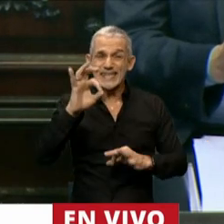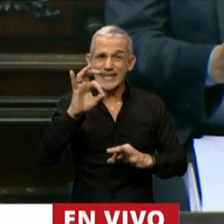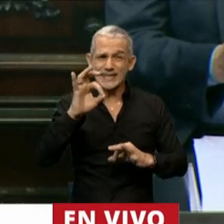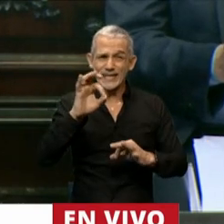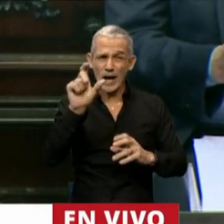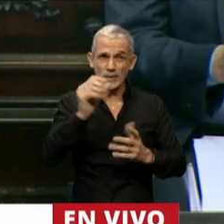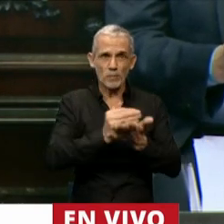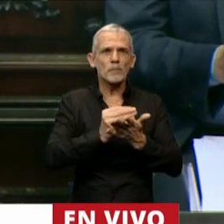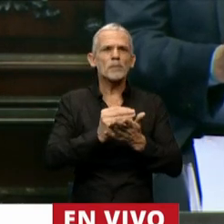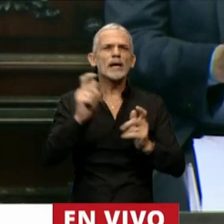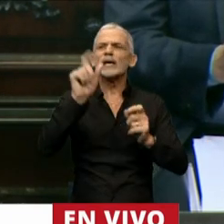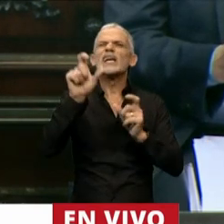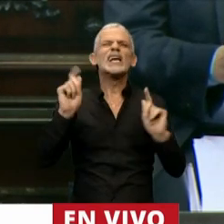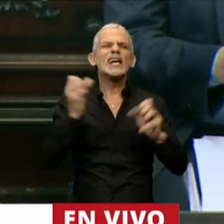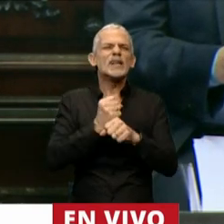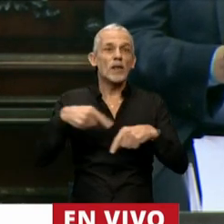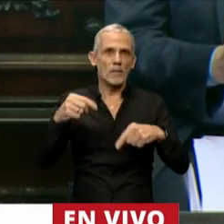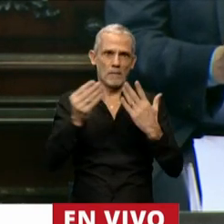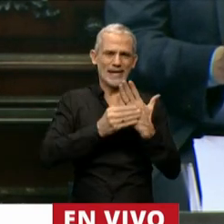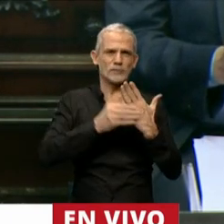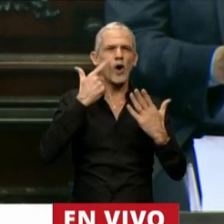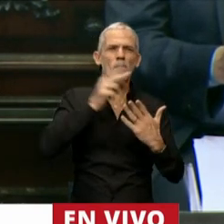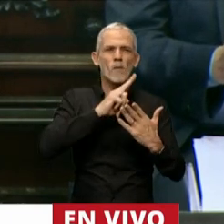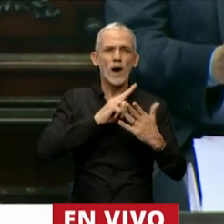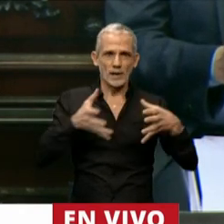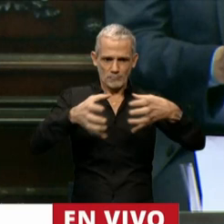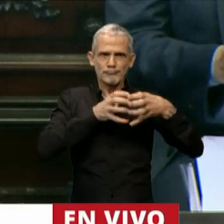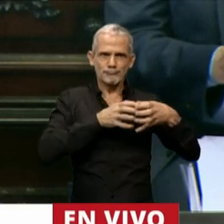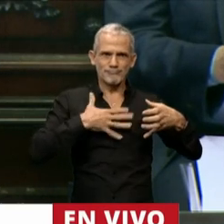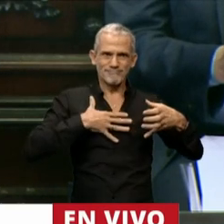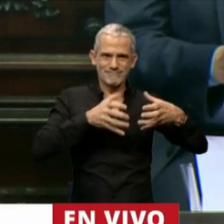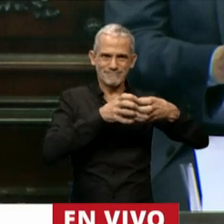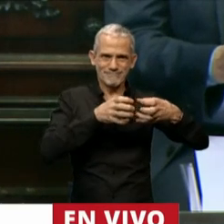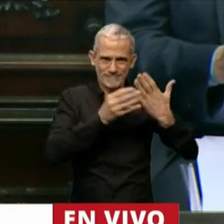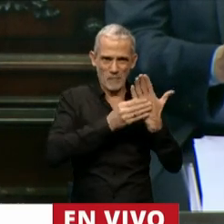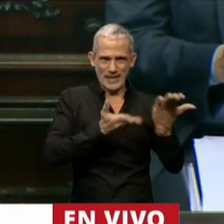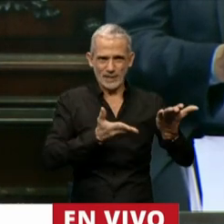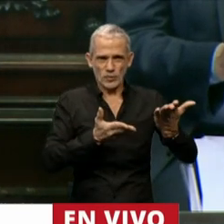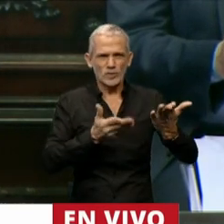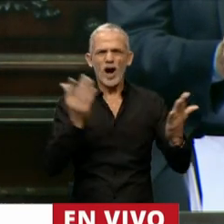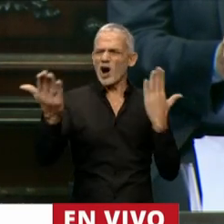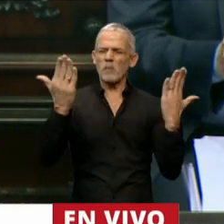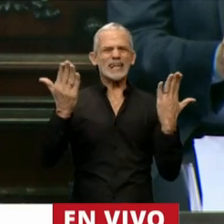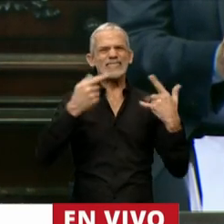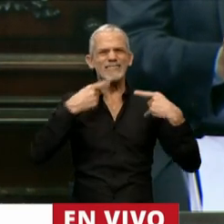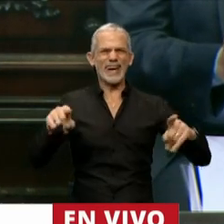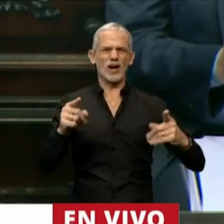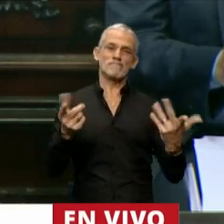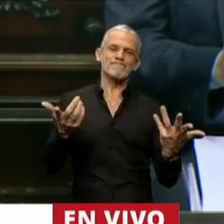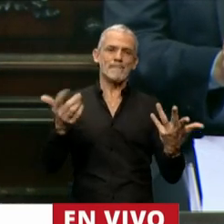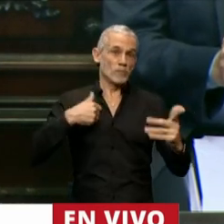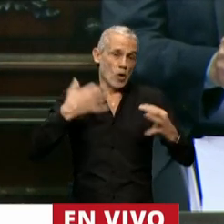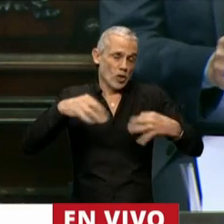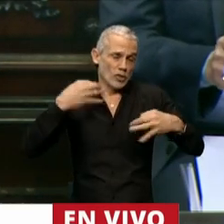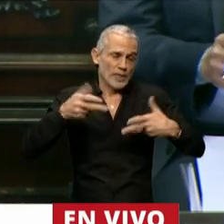25 fueron ministros y ministras de nuestro Gabinete. A veces las comparaciones son odiosas, pero yo tengo que ser